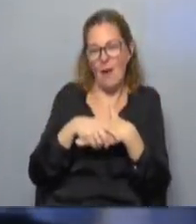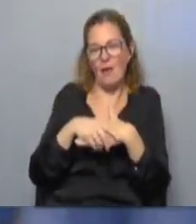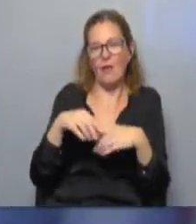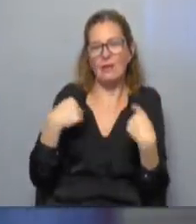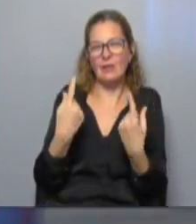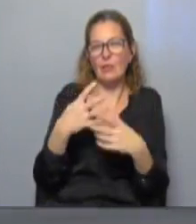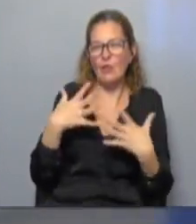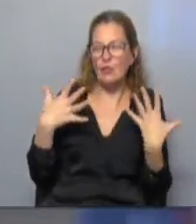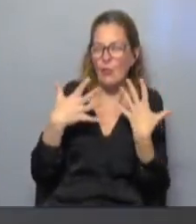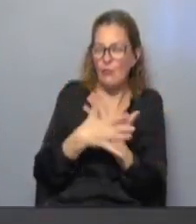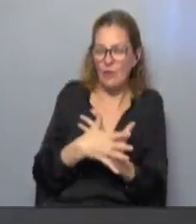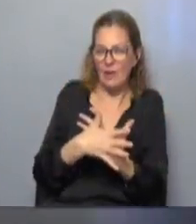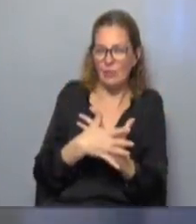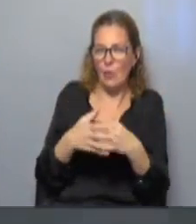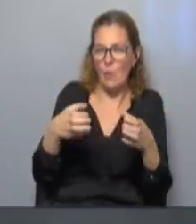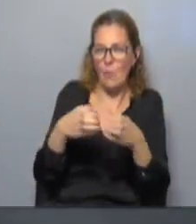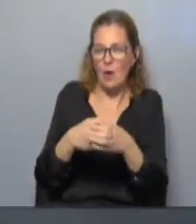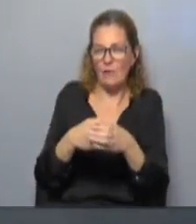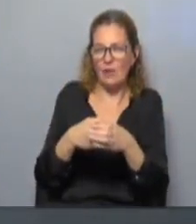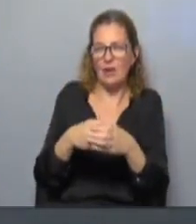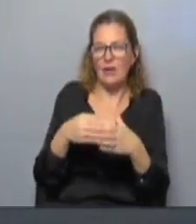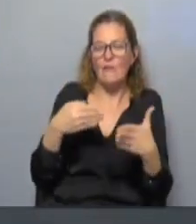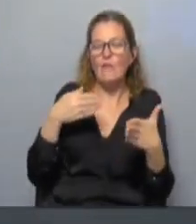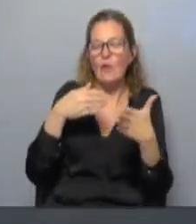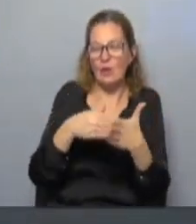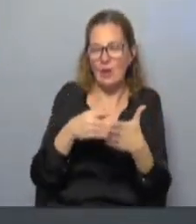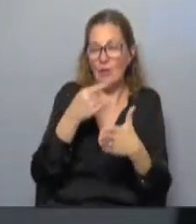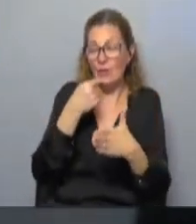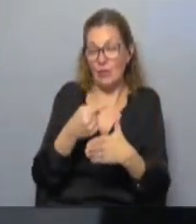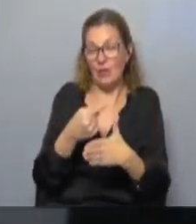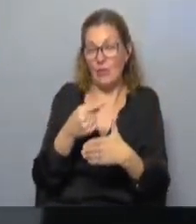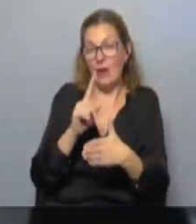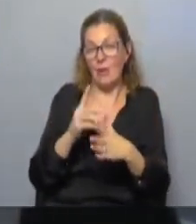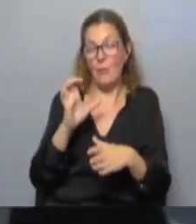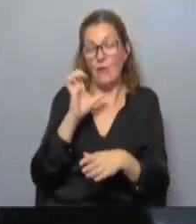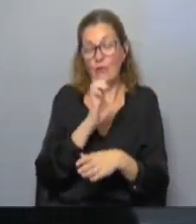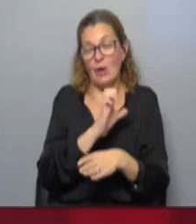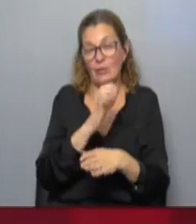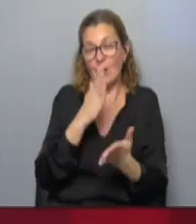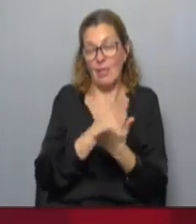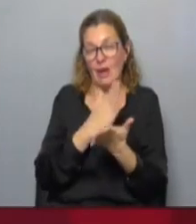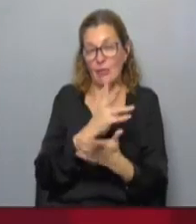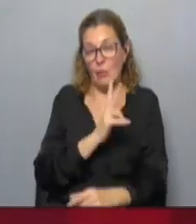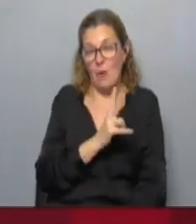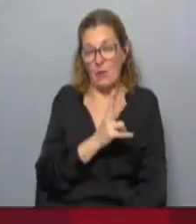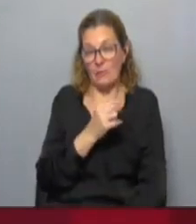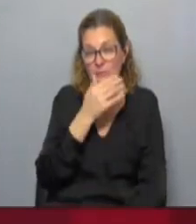sufrir a un pueblo abnegado y digno como el de Cuba cuyo bloqueo según dijo es una violación a los derechos humanos